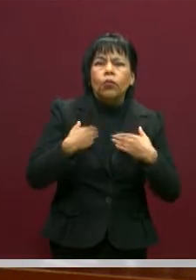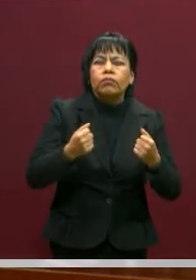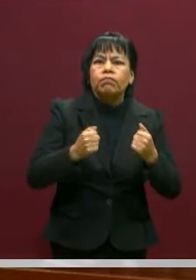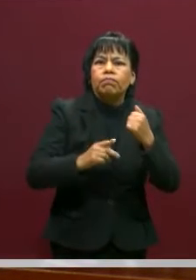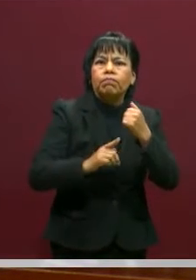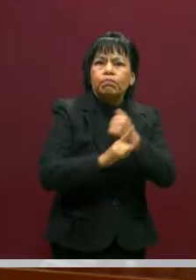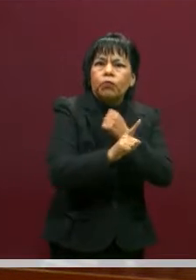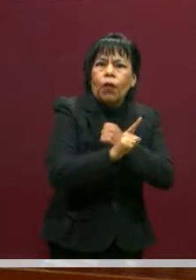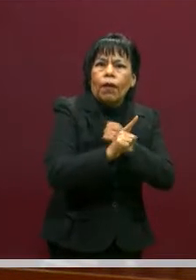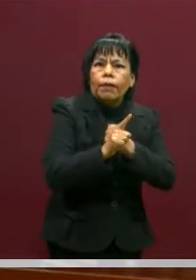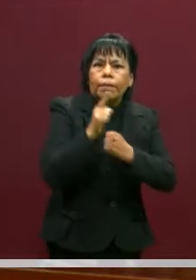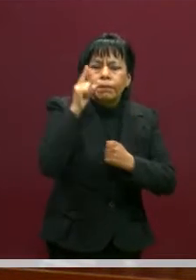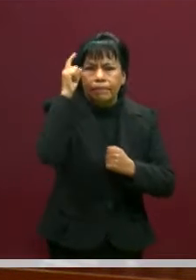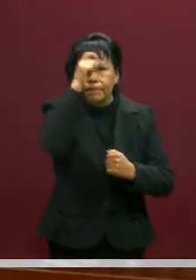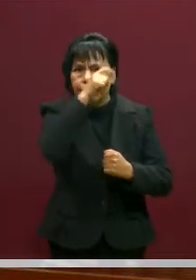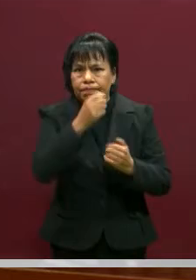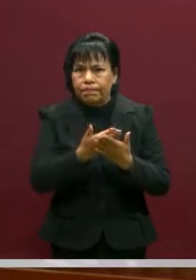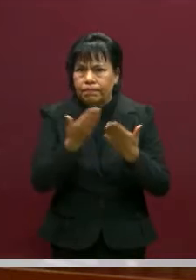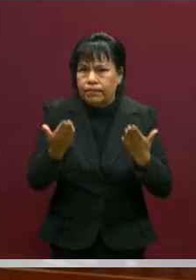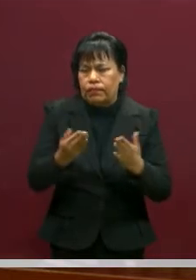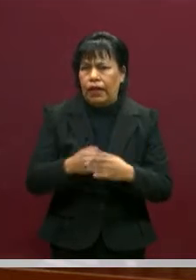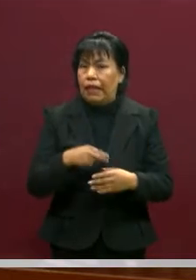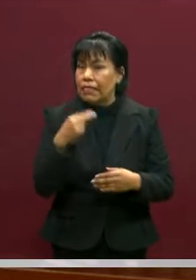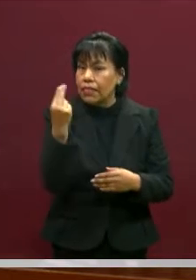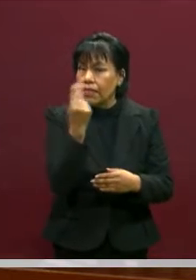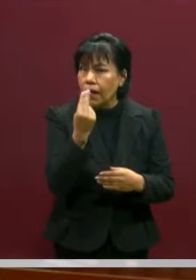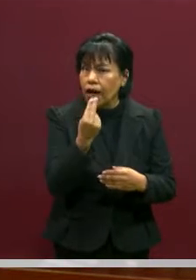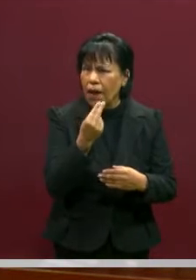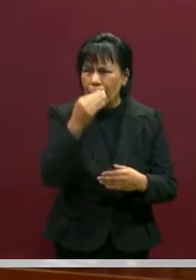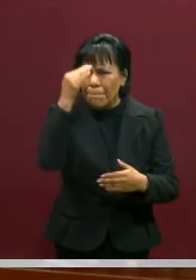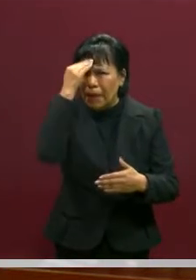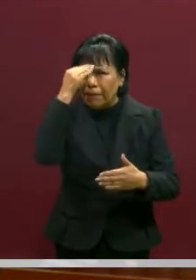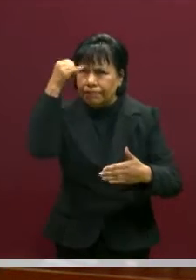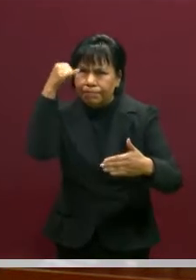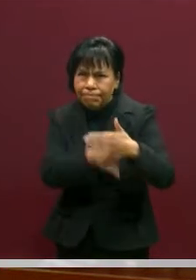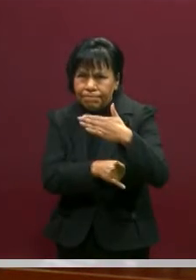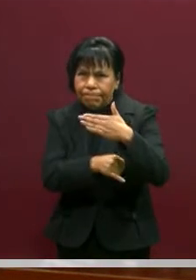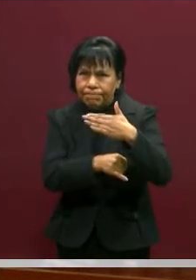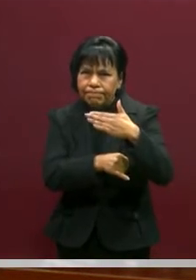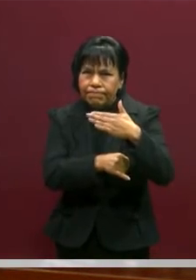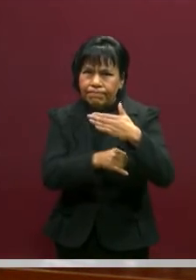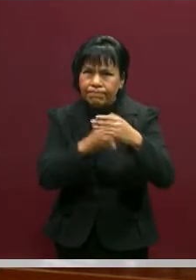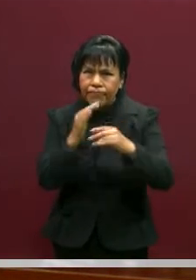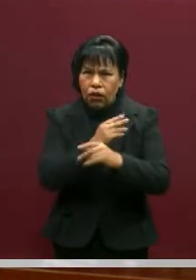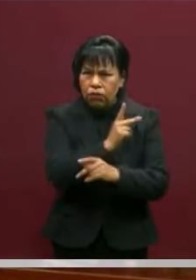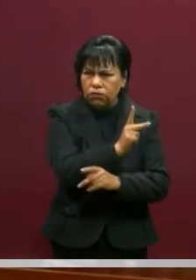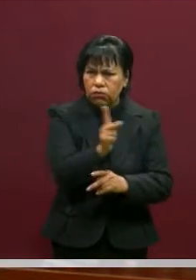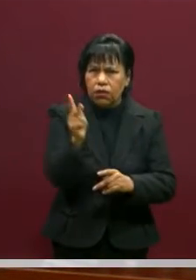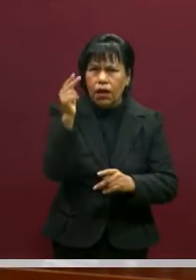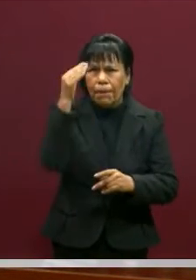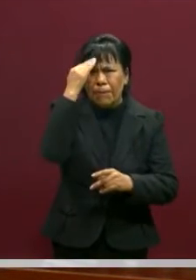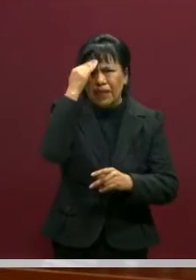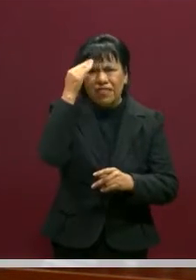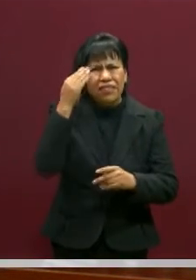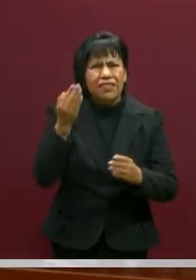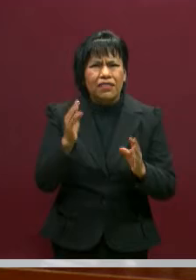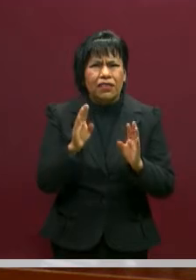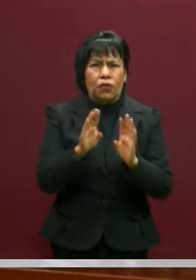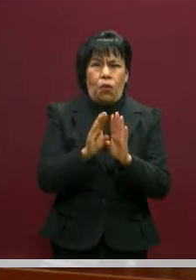del problema, creo que es necesaria una reflexión más profunda por parte de todos. Ahora,